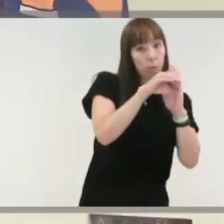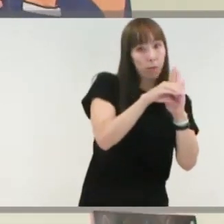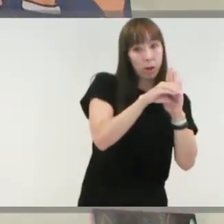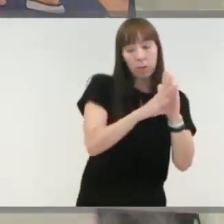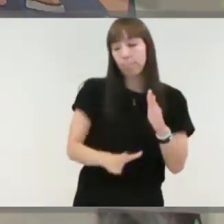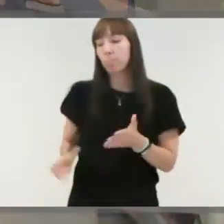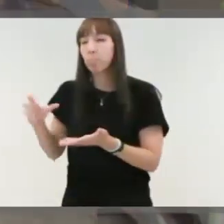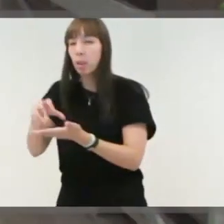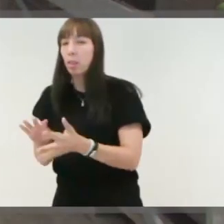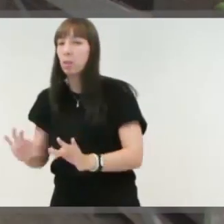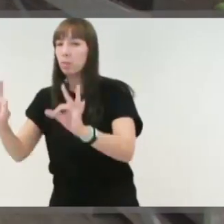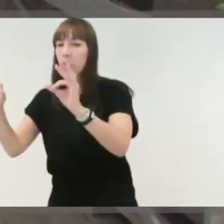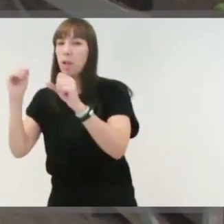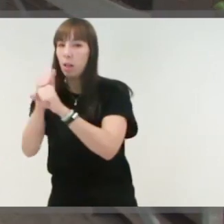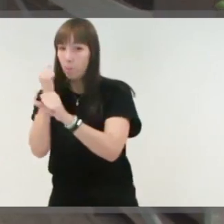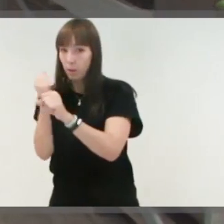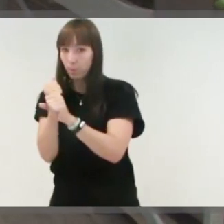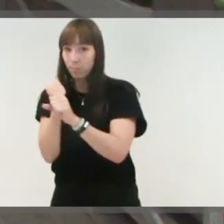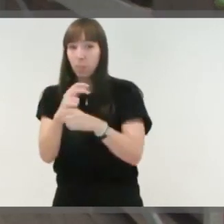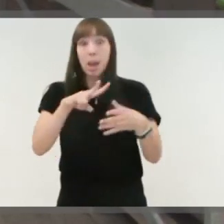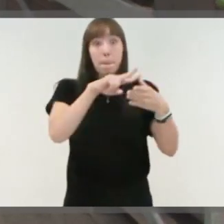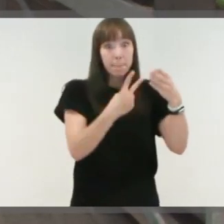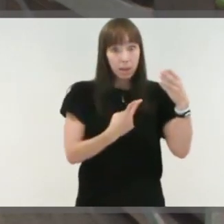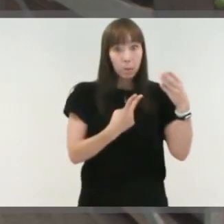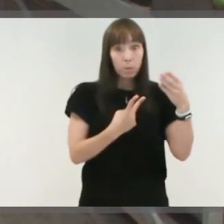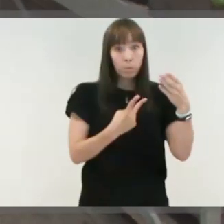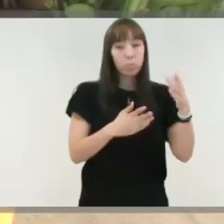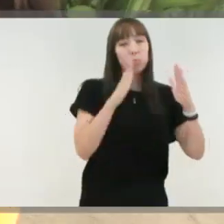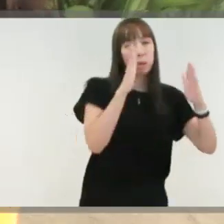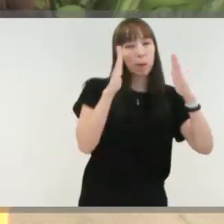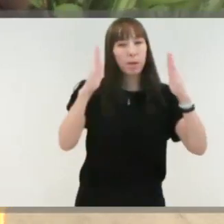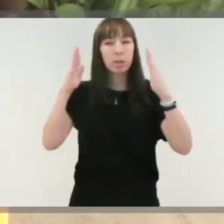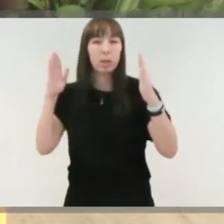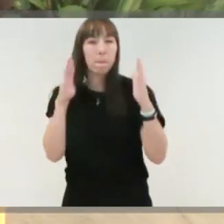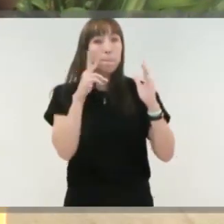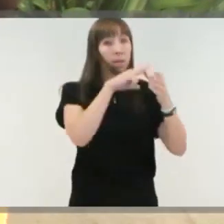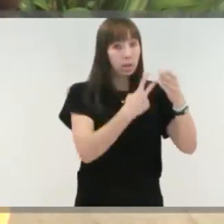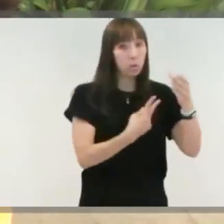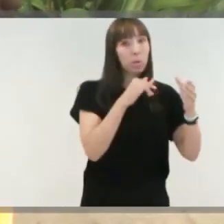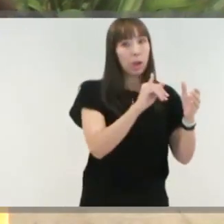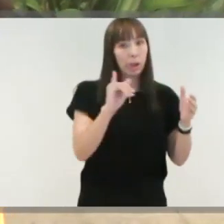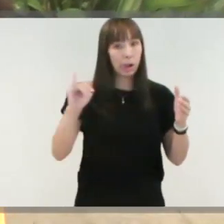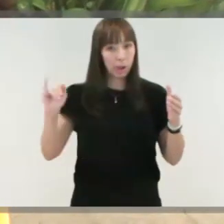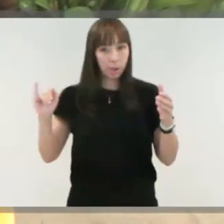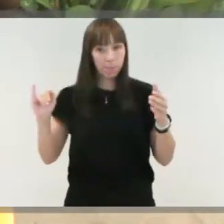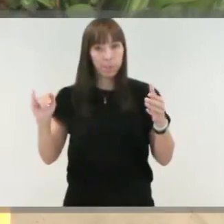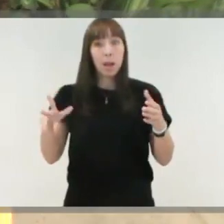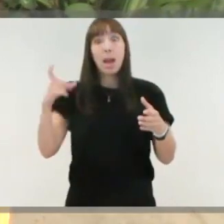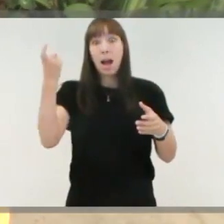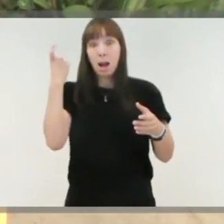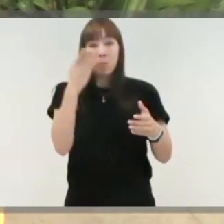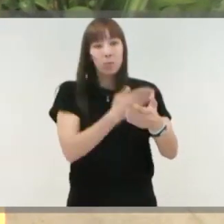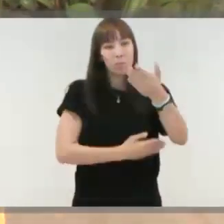ocupacional y otro de empleo. La educación bilingüe se desarrolla en todos los niveles y en varios talleres en los que los alumnos con